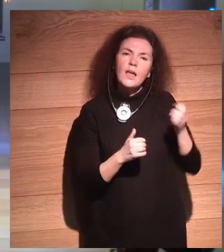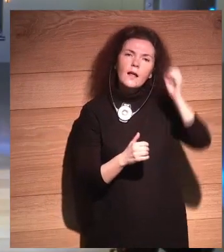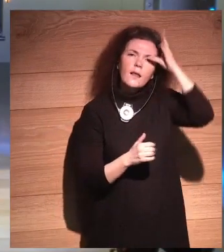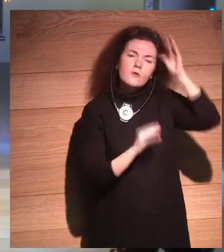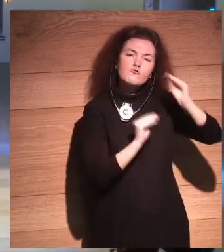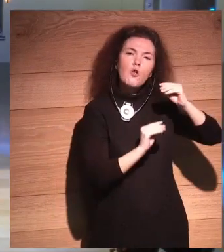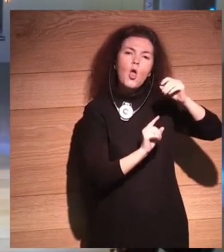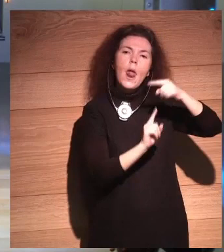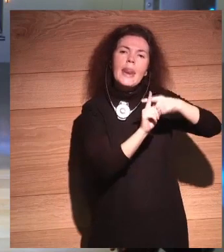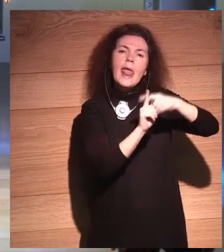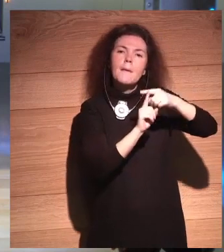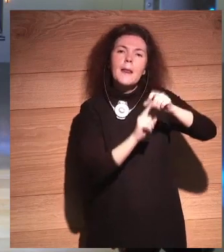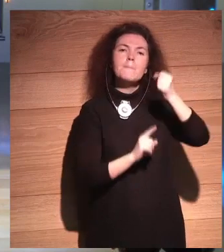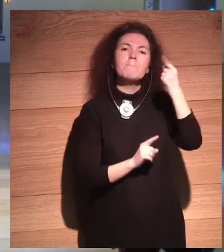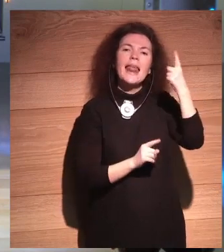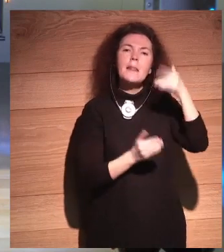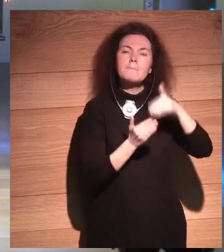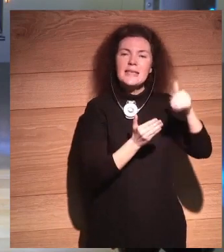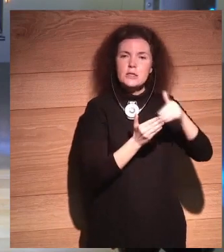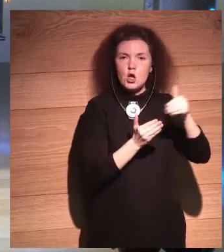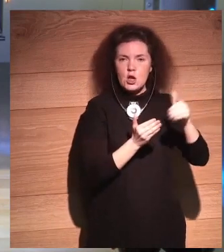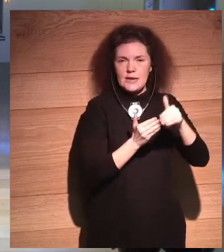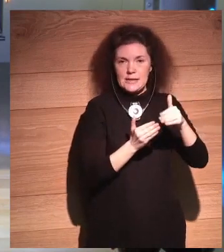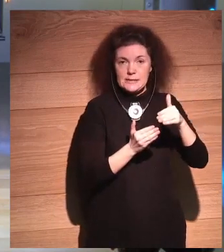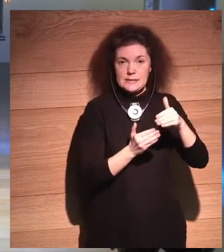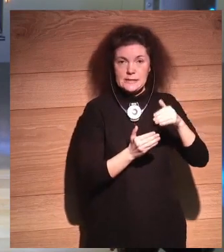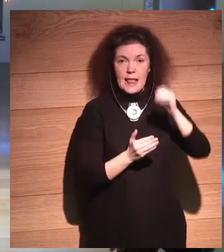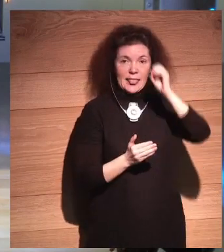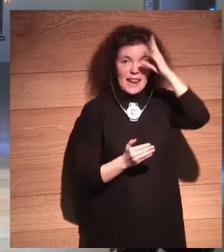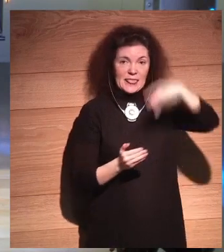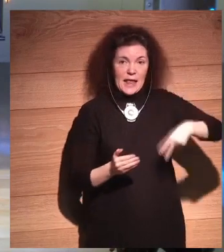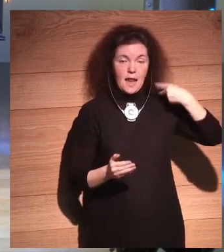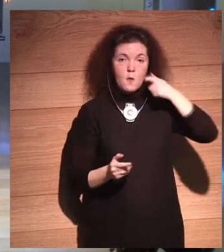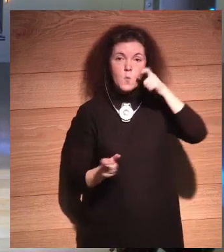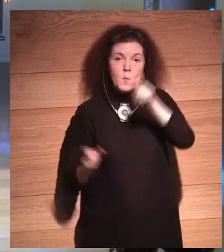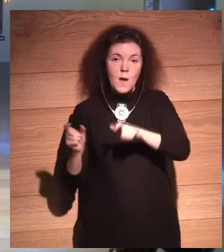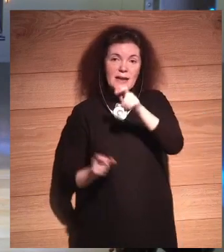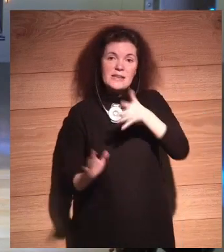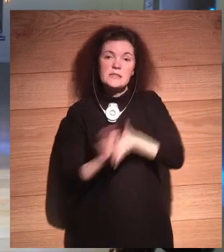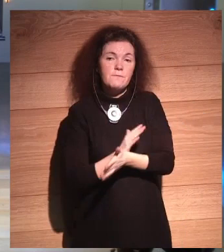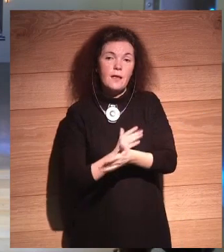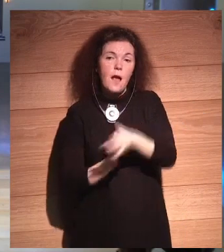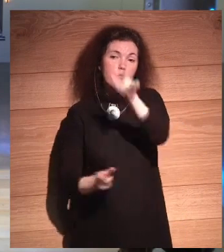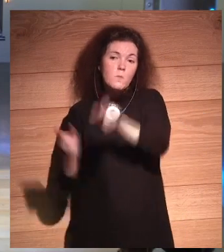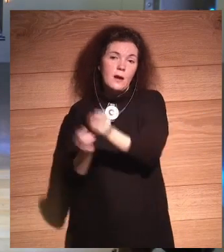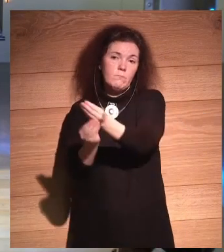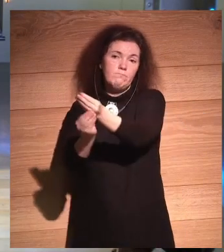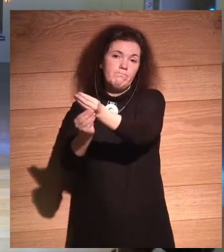internacional de mil millones en inteligencia general humana va a ser el fin de la humanidad.